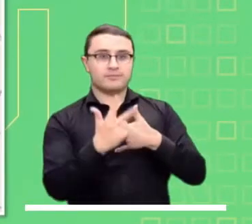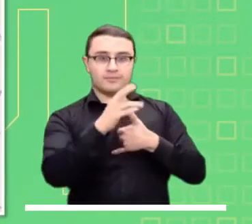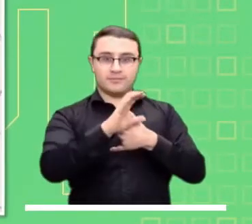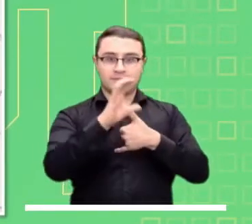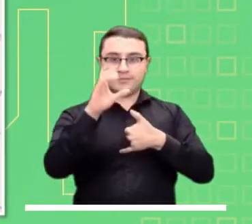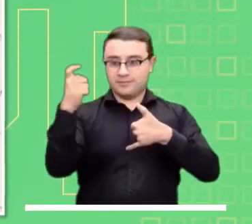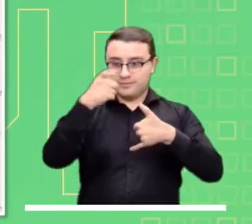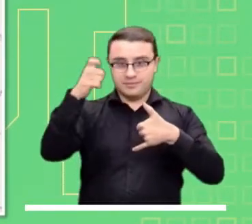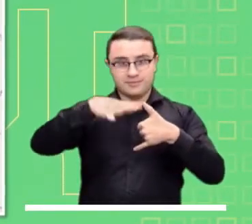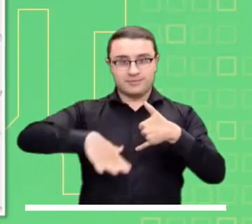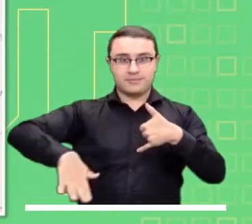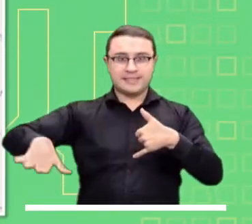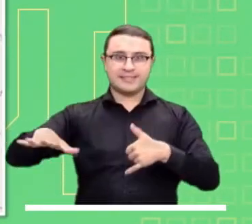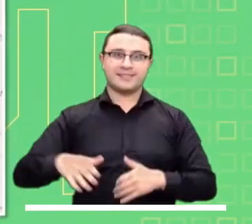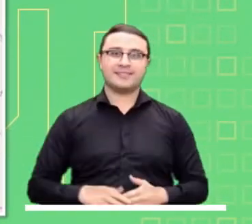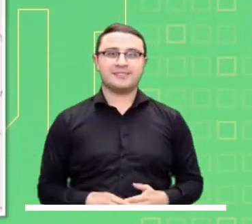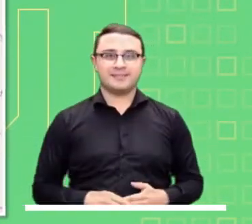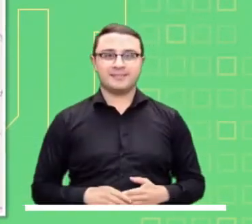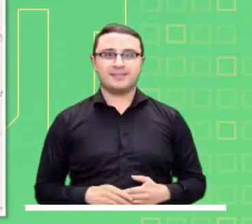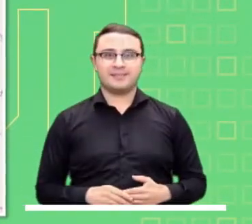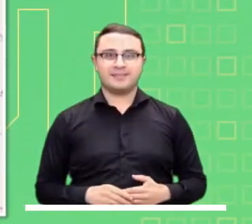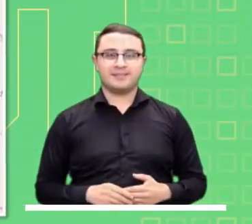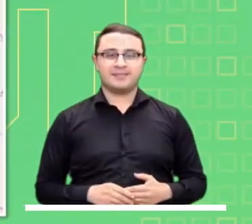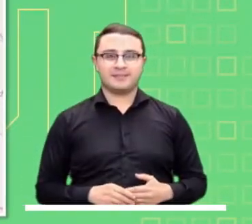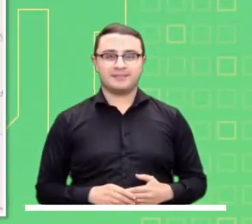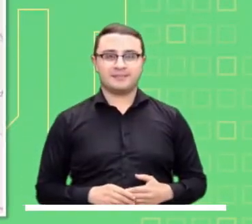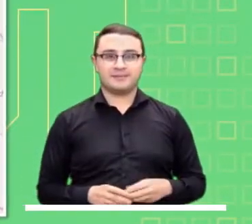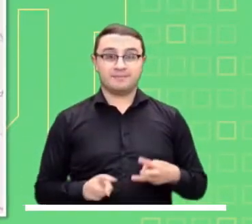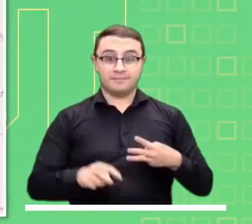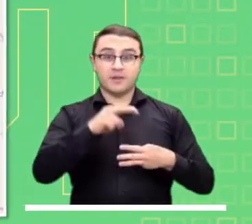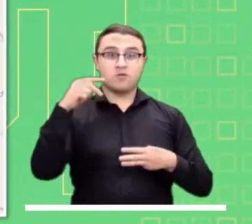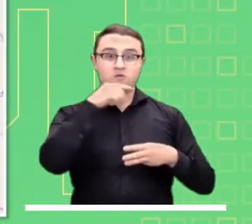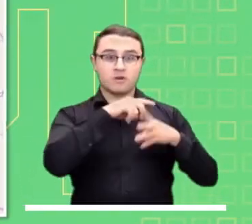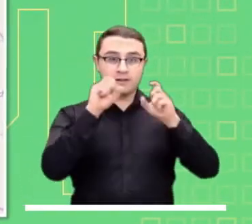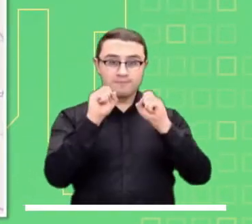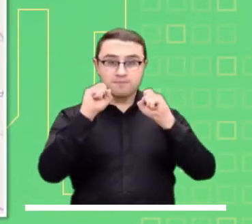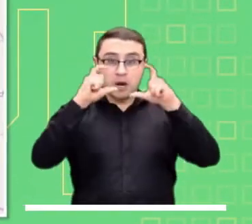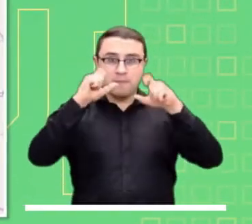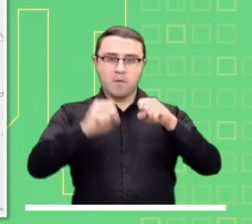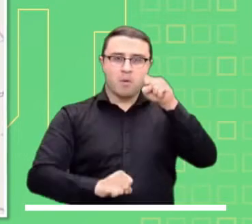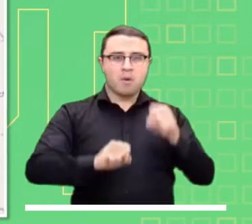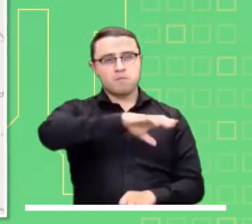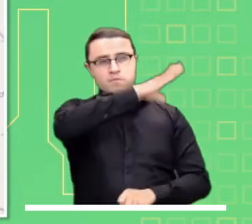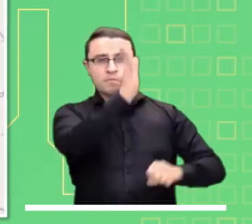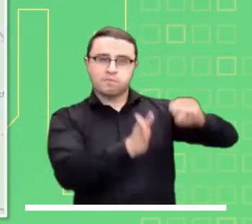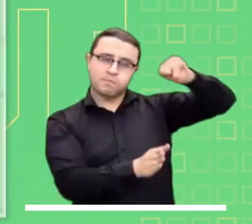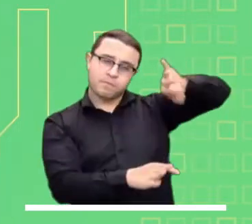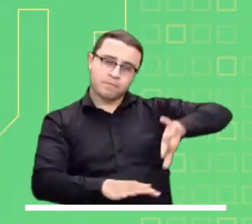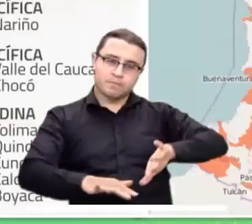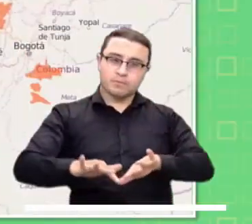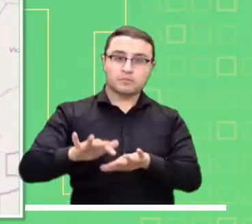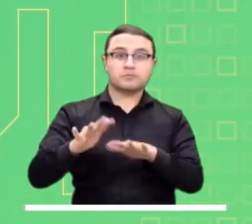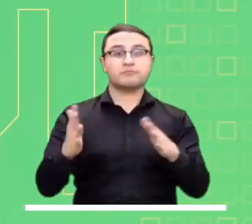Alerta roja por probabilidad de incendios en la cobertura vegetal de las regiones Andina, Caribe y Orinoquía.